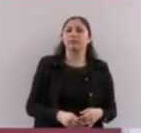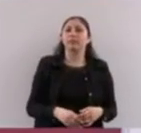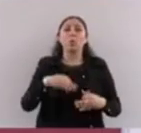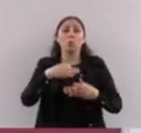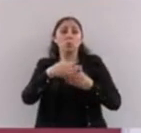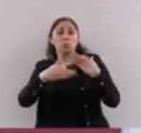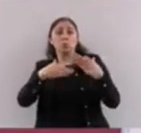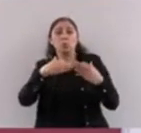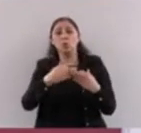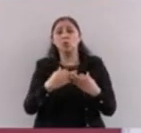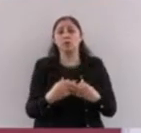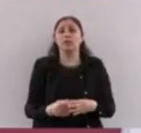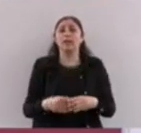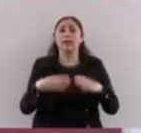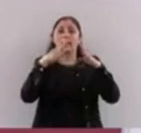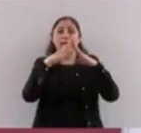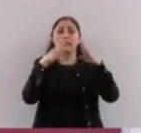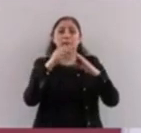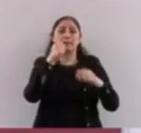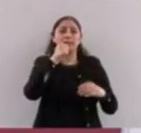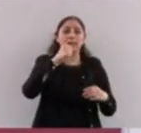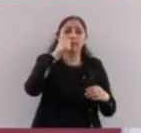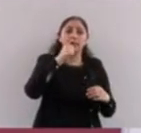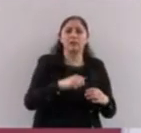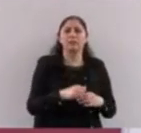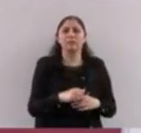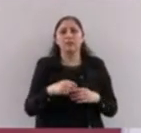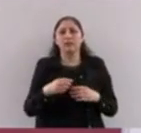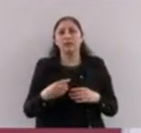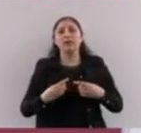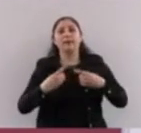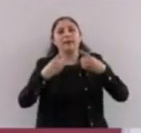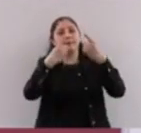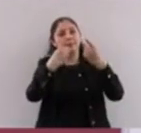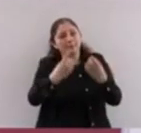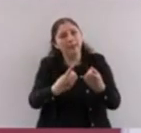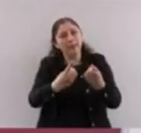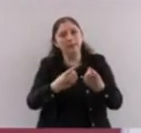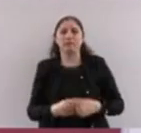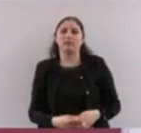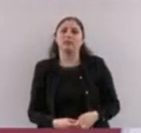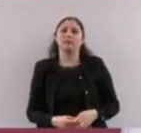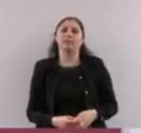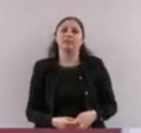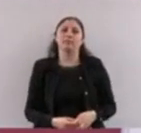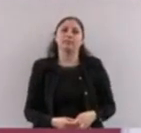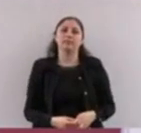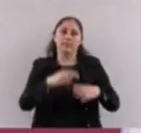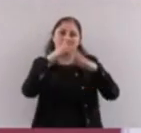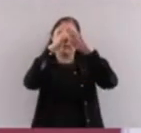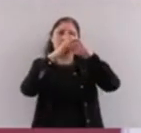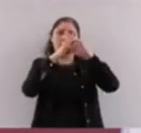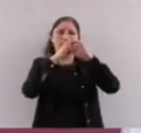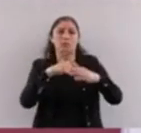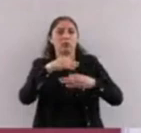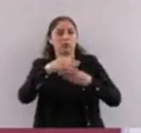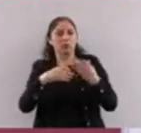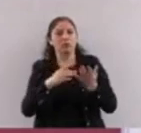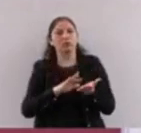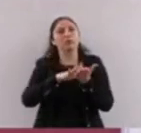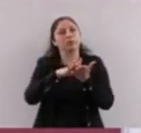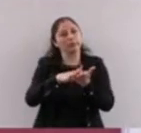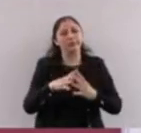trabajaron fuera del hogar, pues hay que retribuirlo. Y pues sí, abrazos y besos, pero tienen que tener su